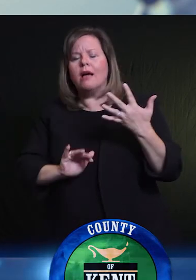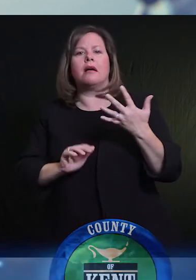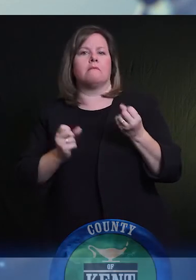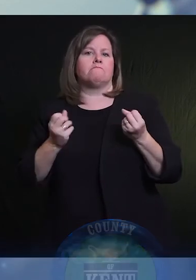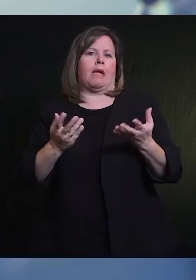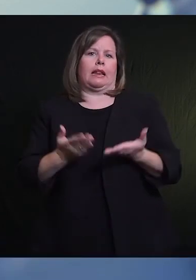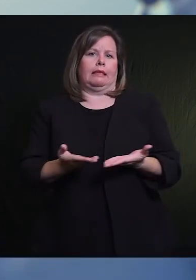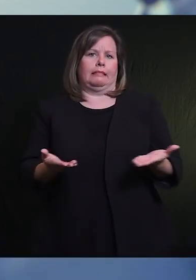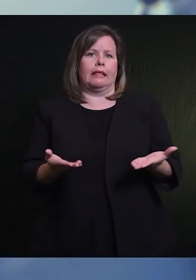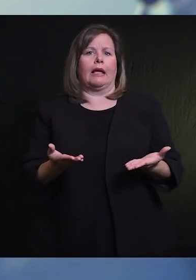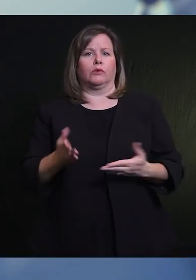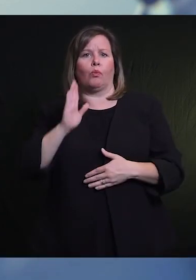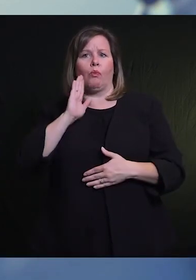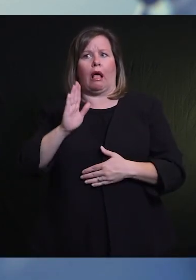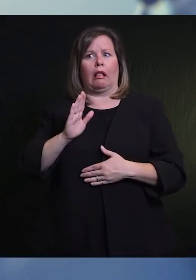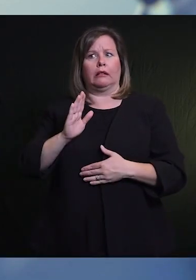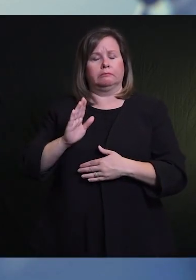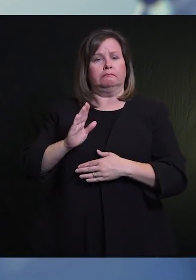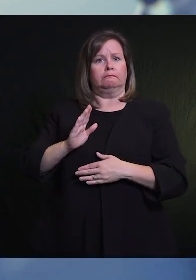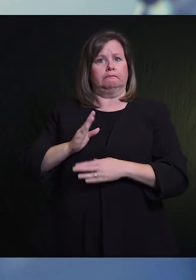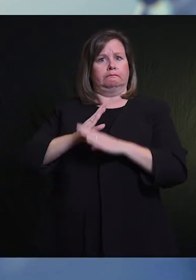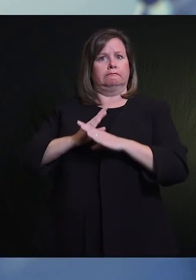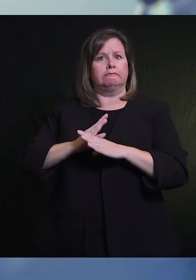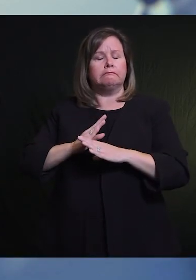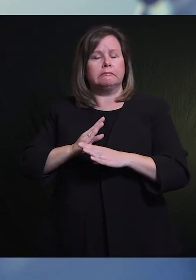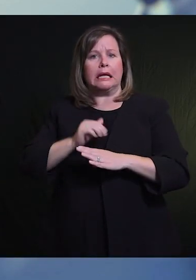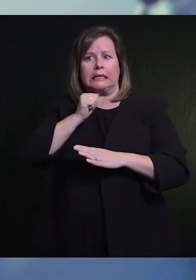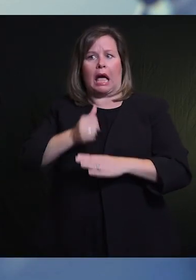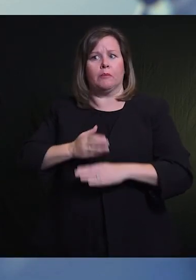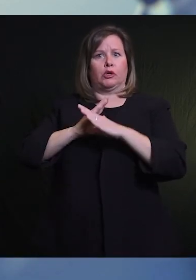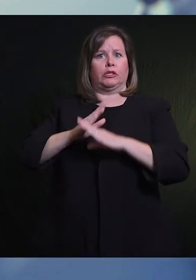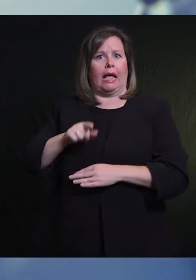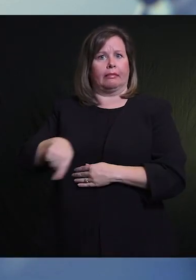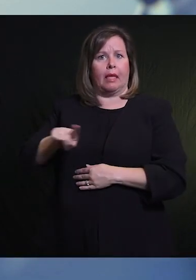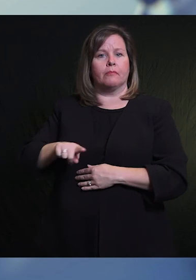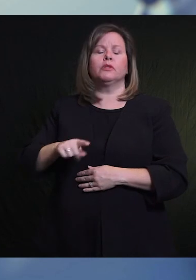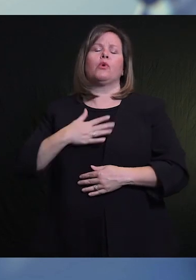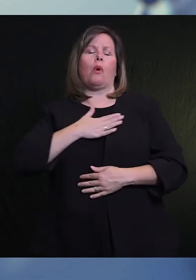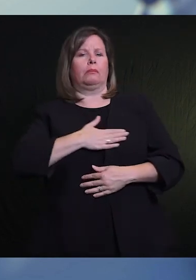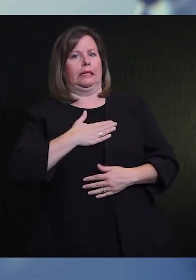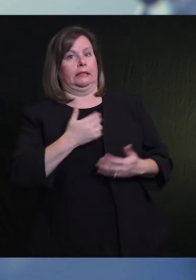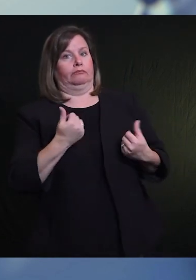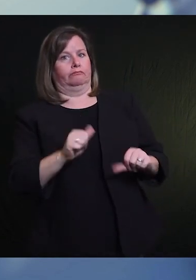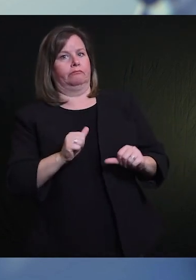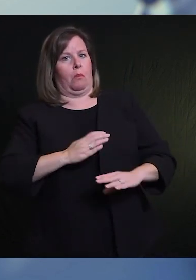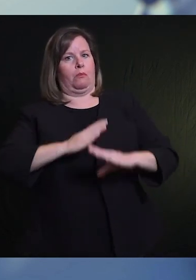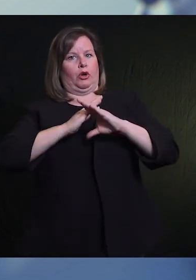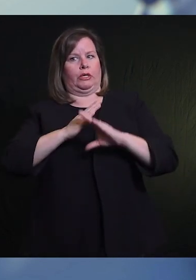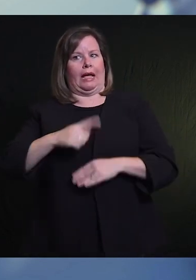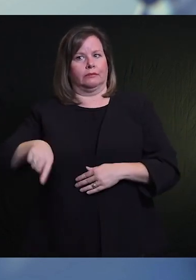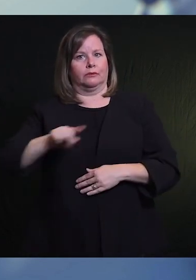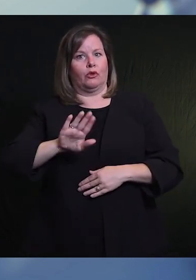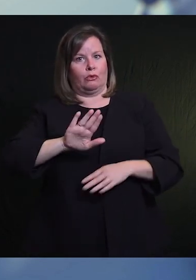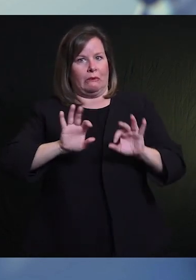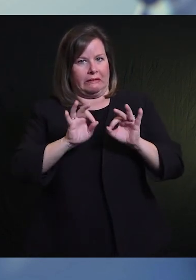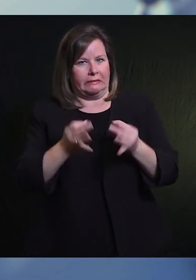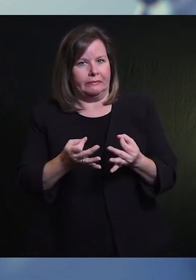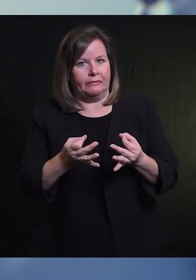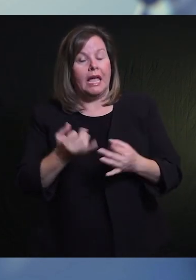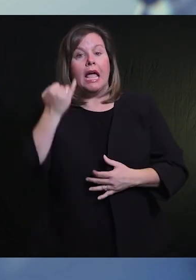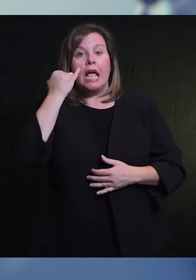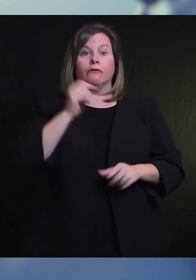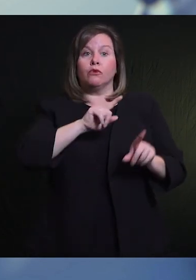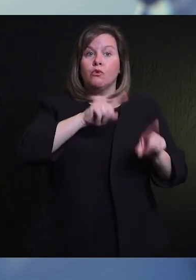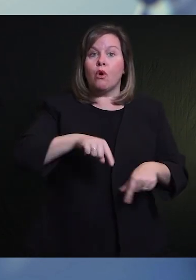en una protesta o en cualquier otro lugar de la comunidad donde tengamos gente que se reúne. Seamos inteligentes